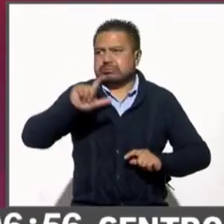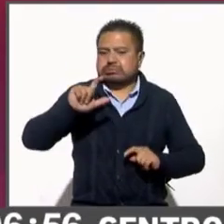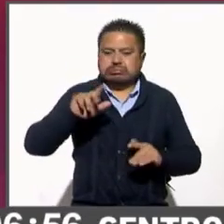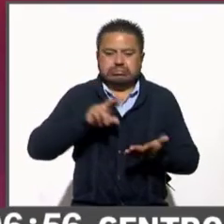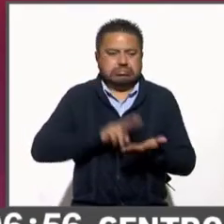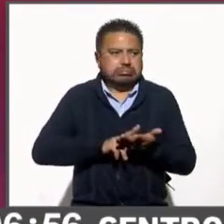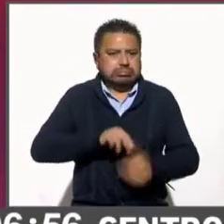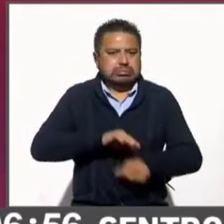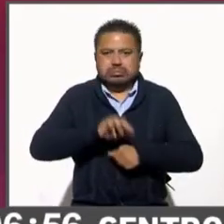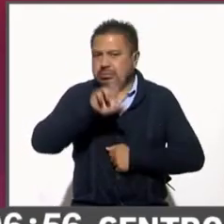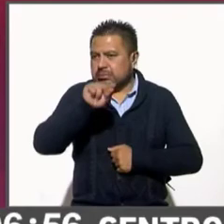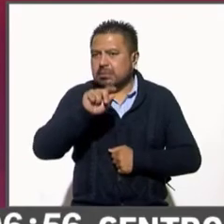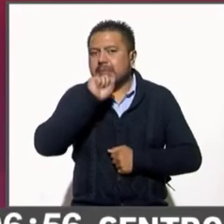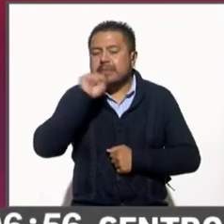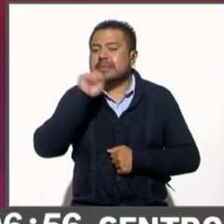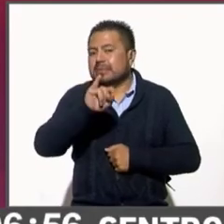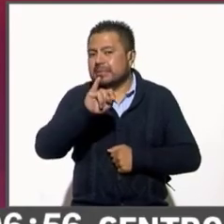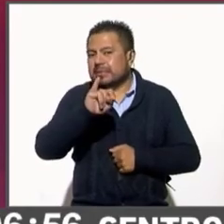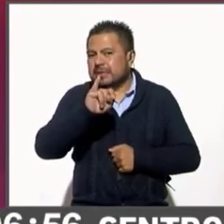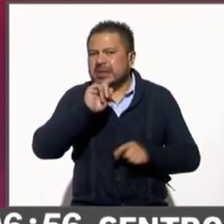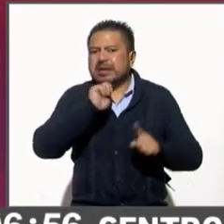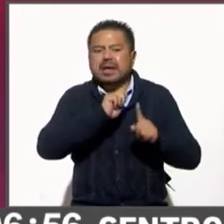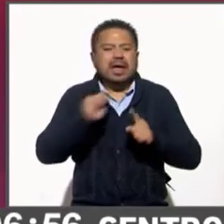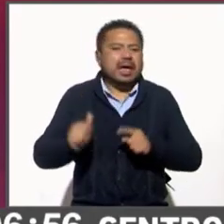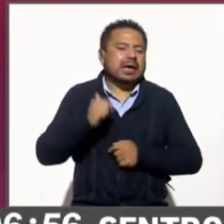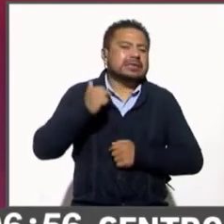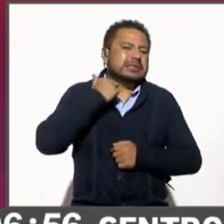respecto al expresidente Peña Nieto.